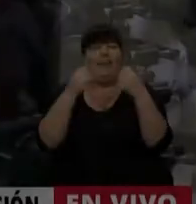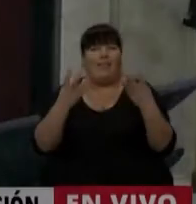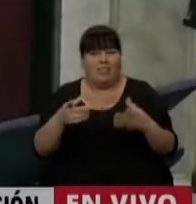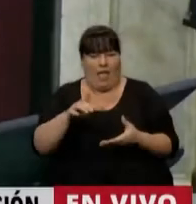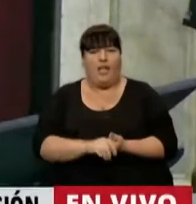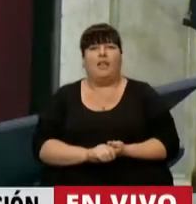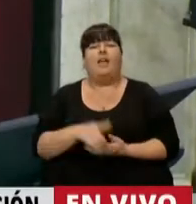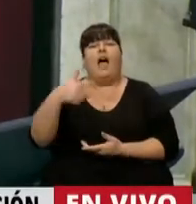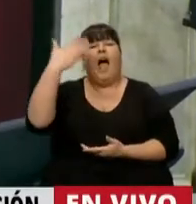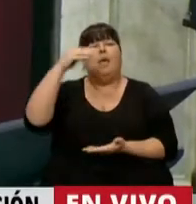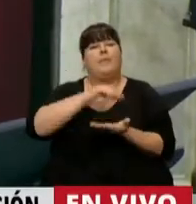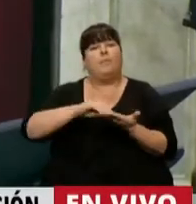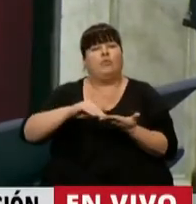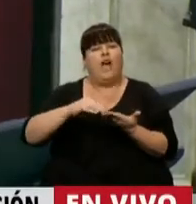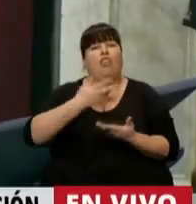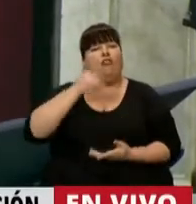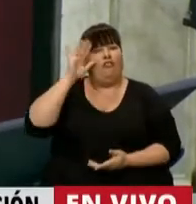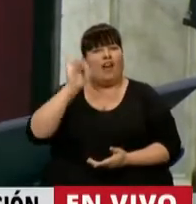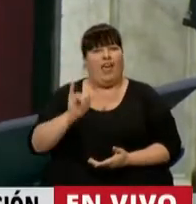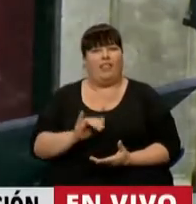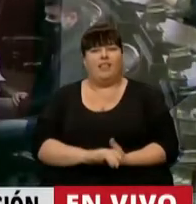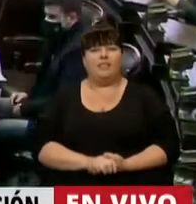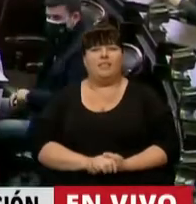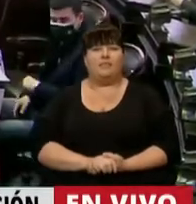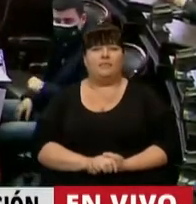Tiene la palabra el diputado Eduardo Fernández.